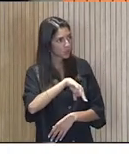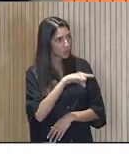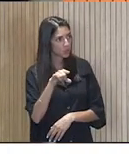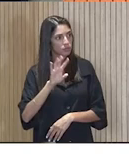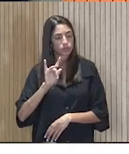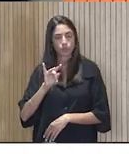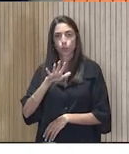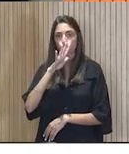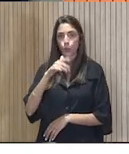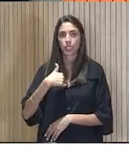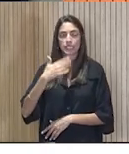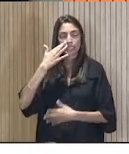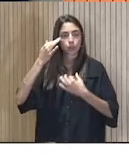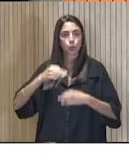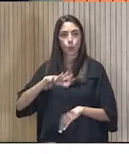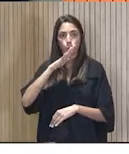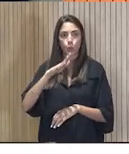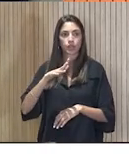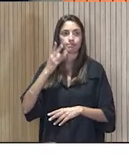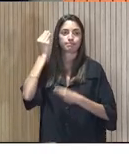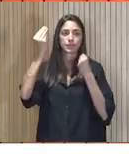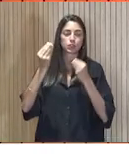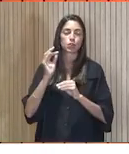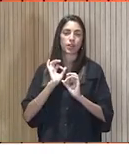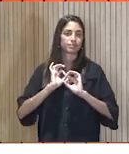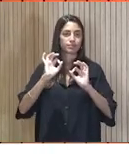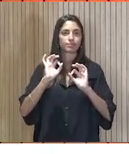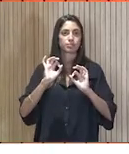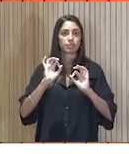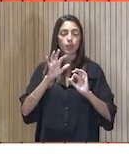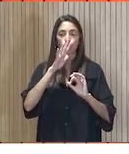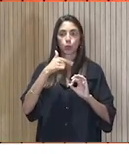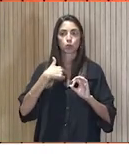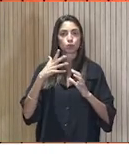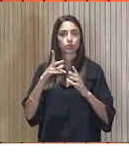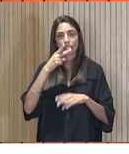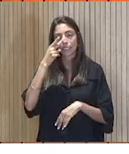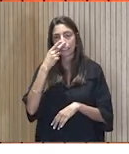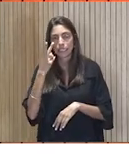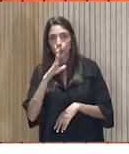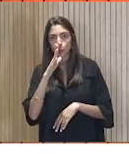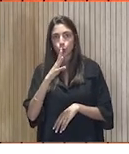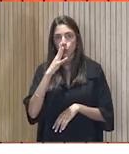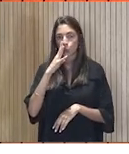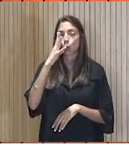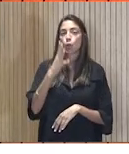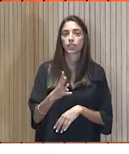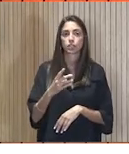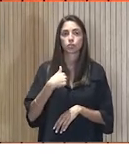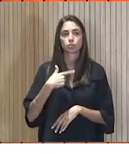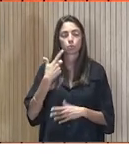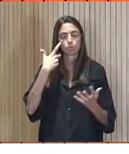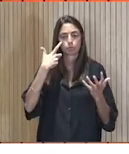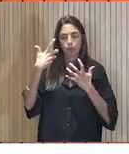Pues, seguramente porque fue una buena idea, o al menos eso creo. La verdad es que la lanzamos con mucho interés ahora cuatro años. Nos llamó la